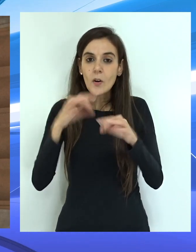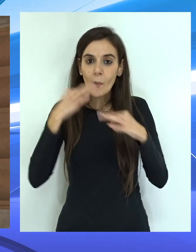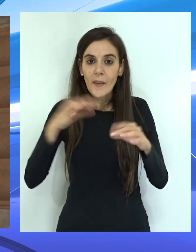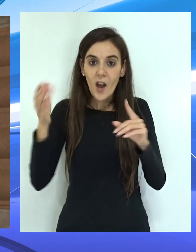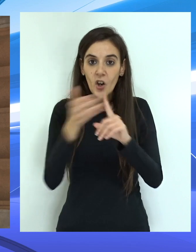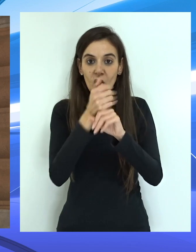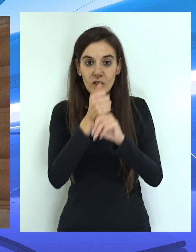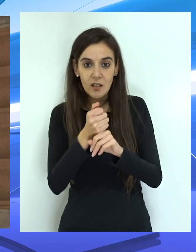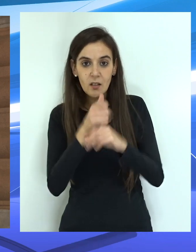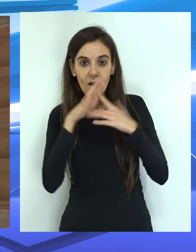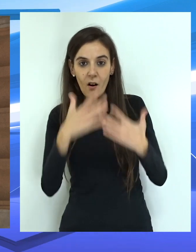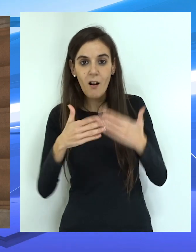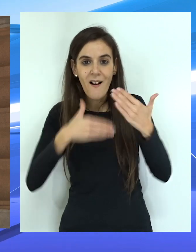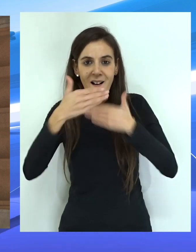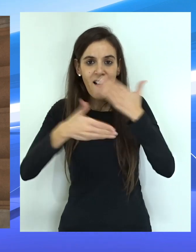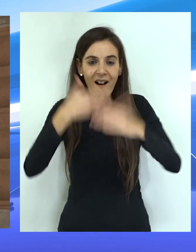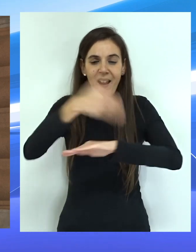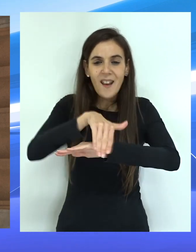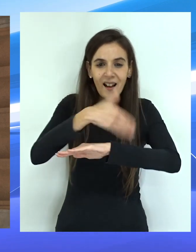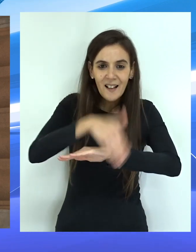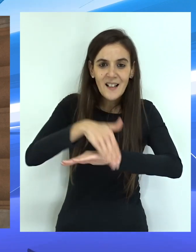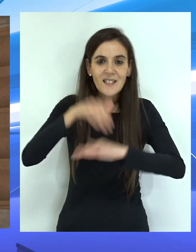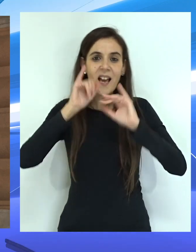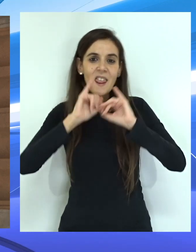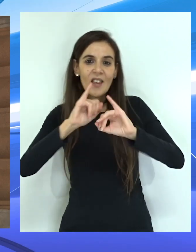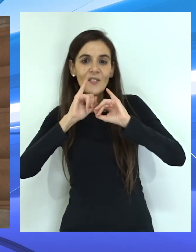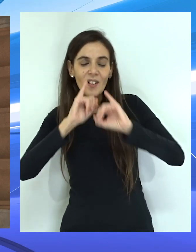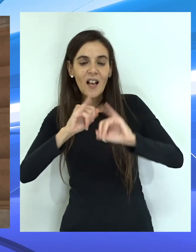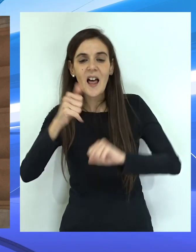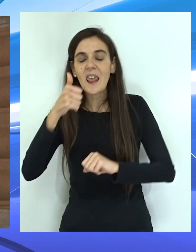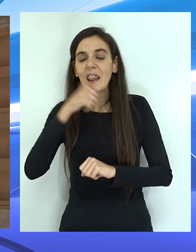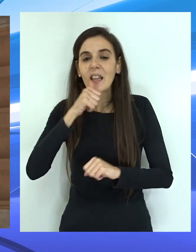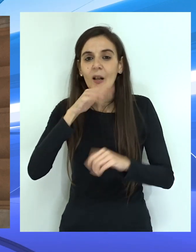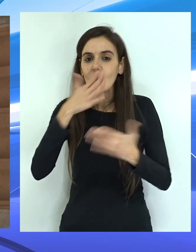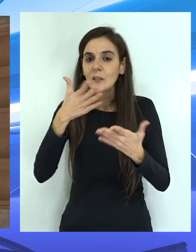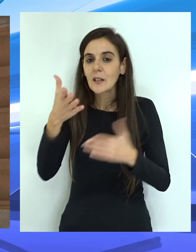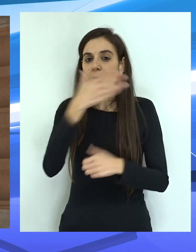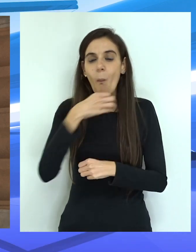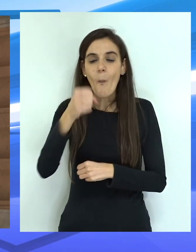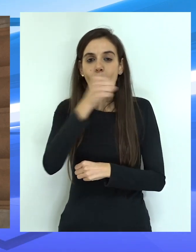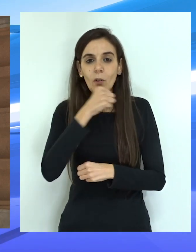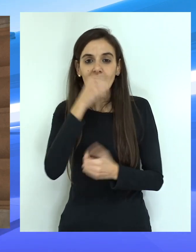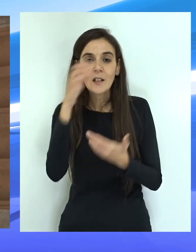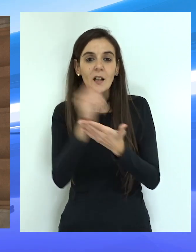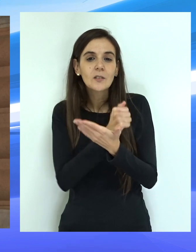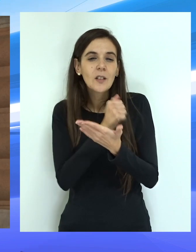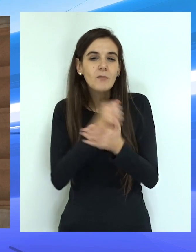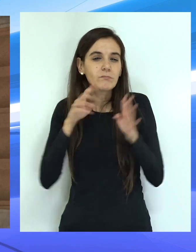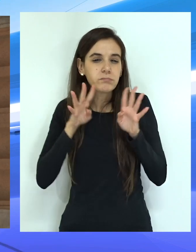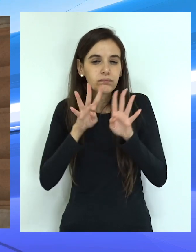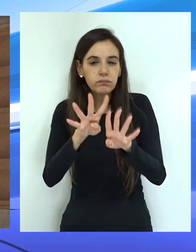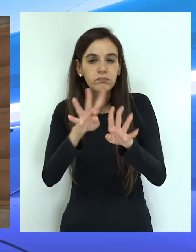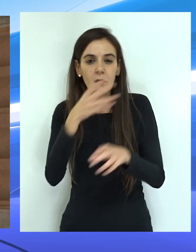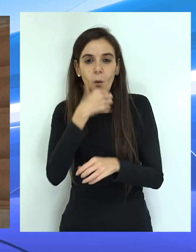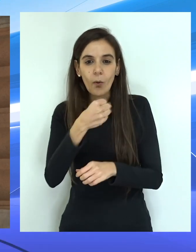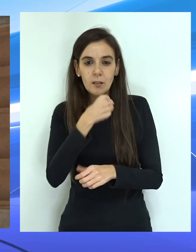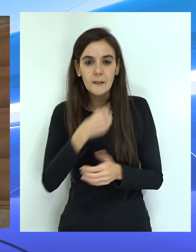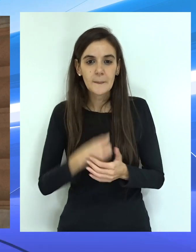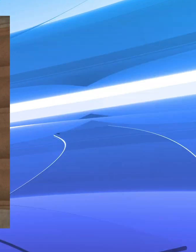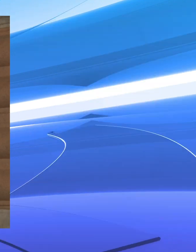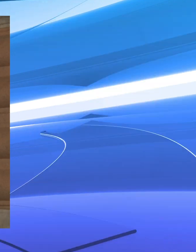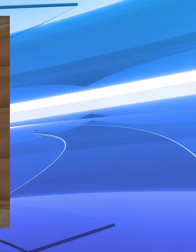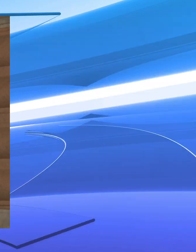una cierta normalidad, volver a salir a la calle, volver a disfrutar de esta Ceuta tan espectacular, tan bonita, tan bulliciosa.